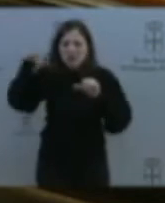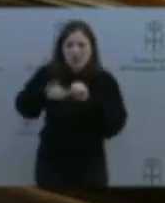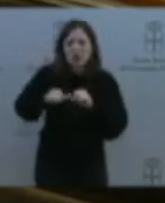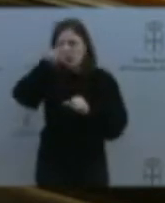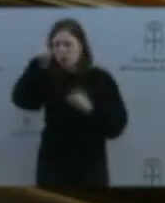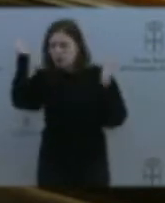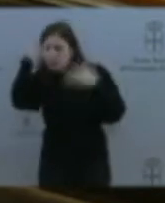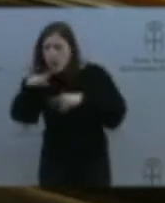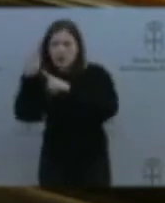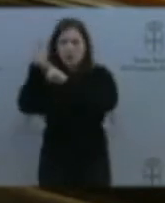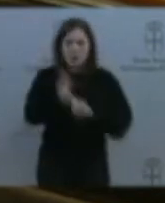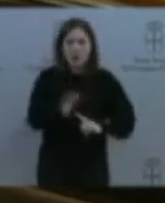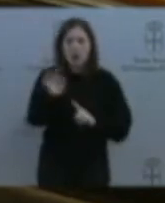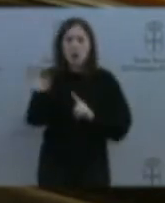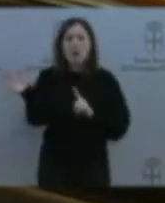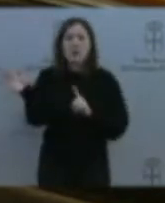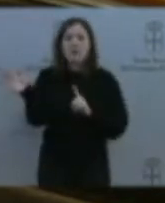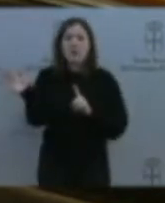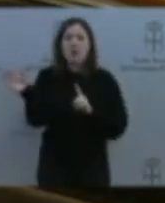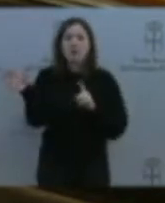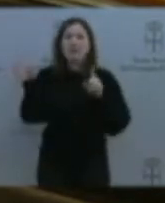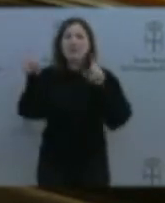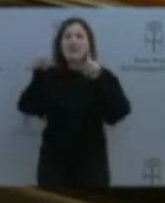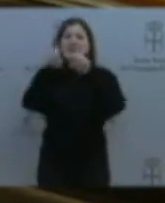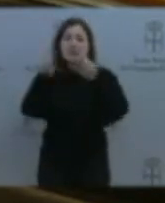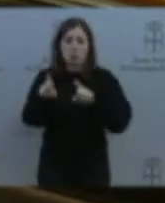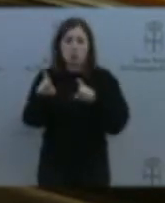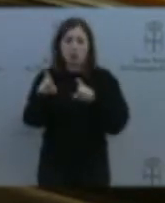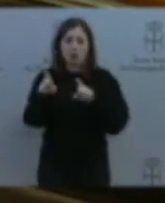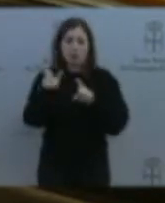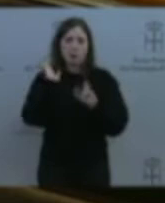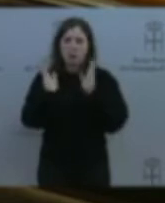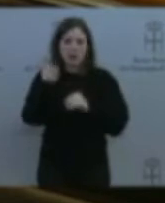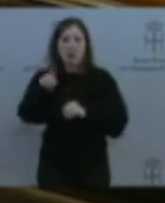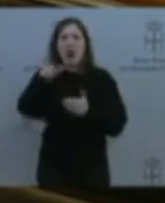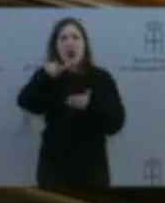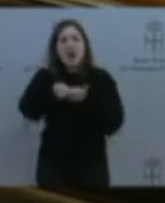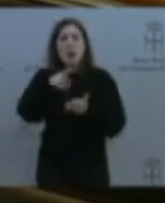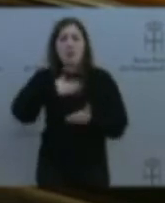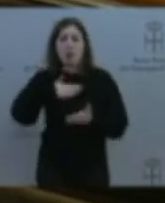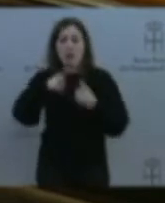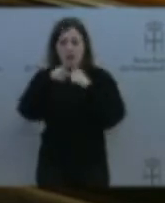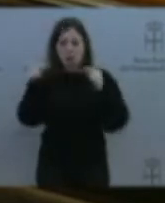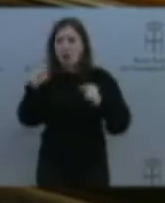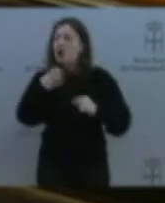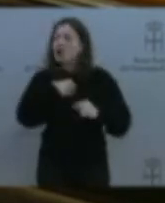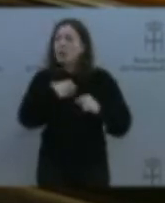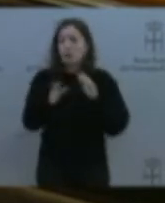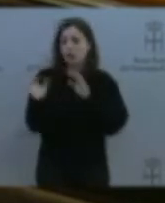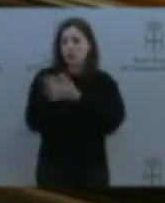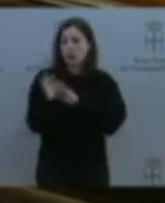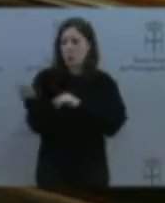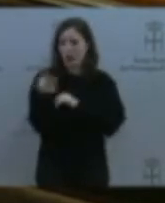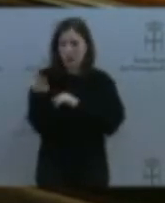a las lingües propias de Asturias. No puede ser que se te ha consintiendo la vulneración de los derechos lingüísticos contemplados en las